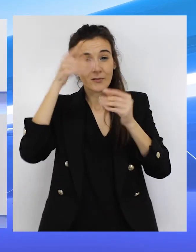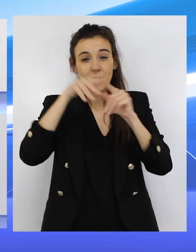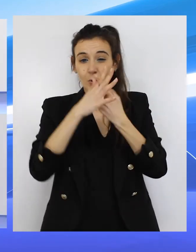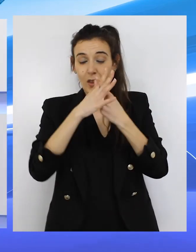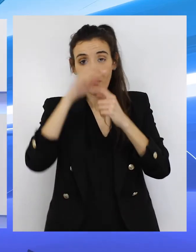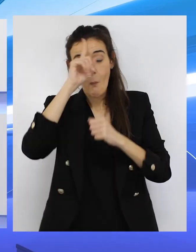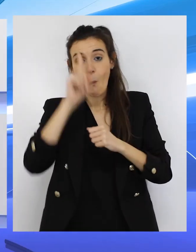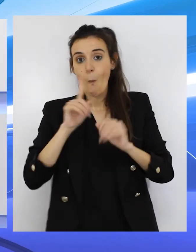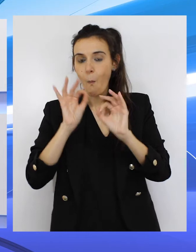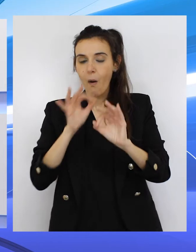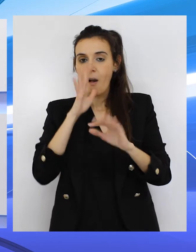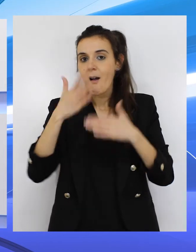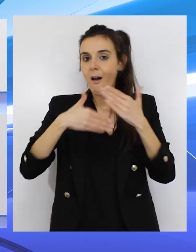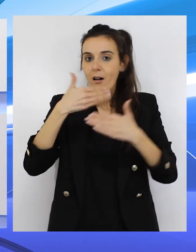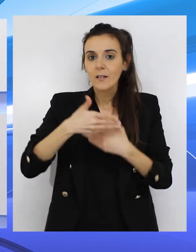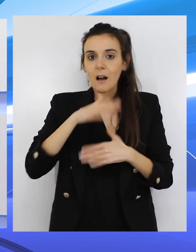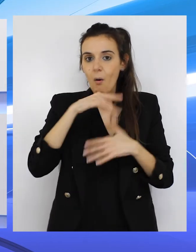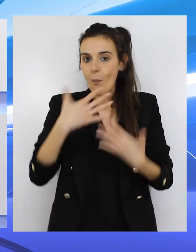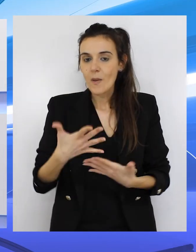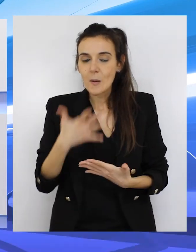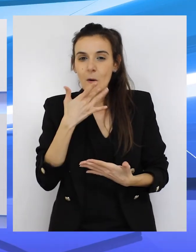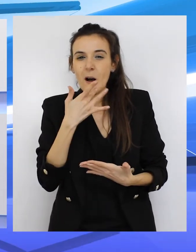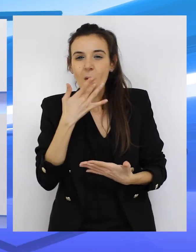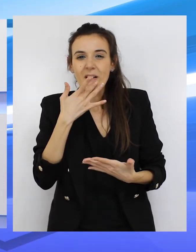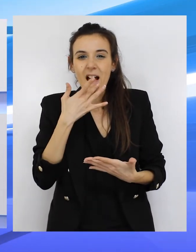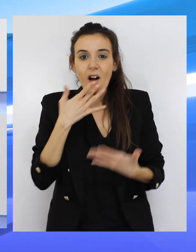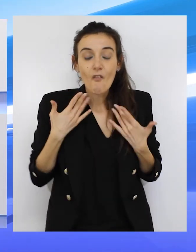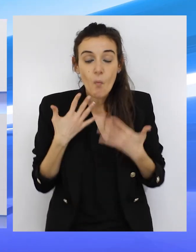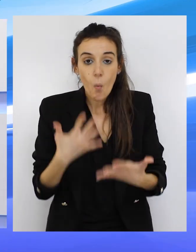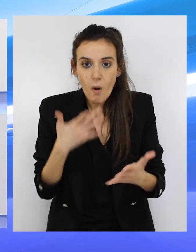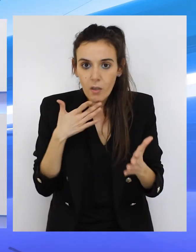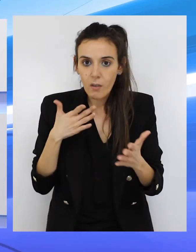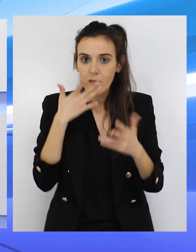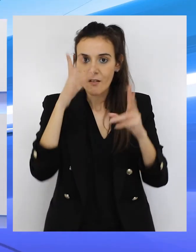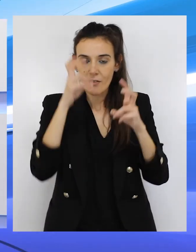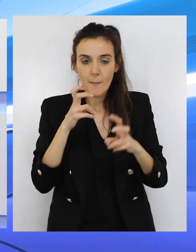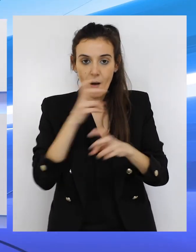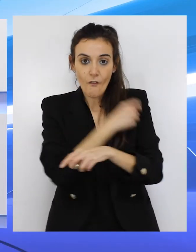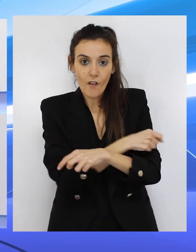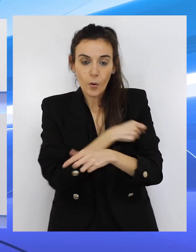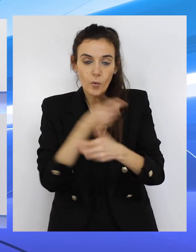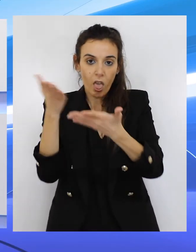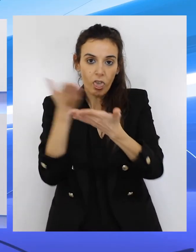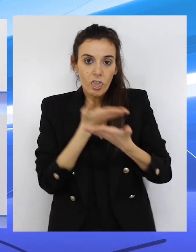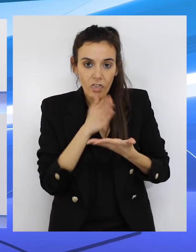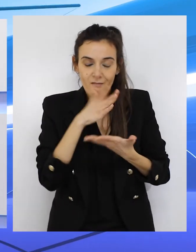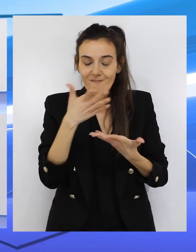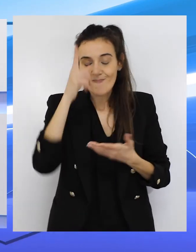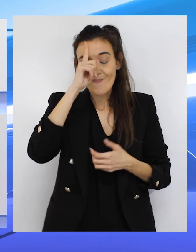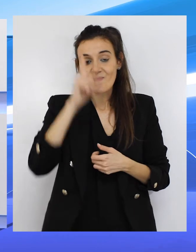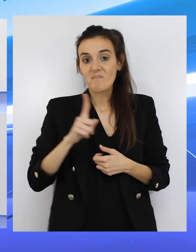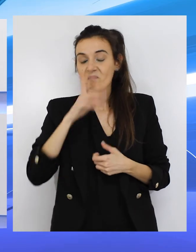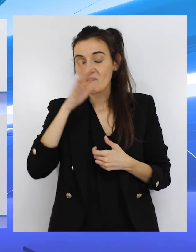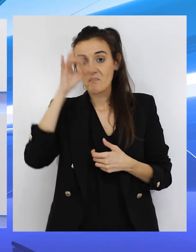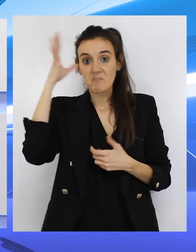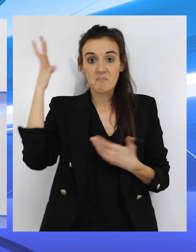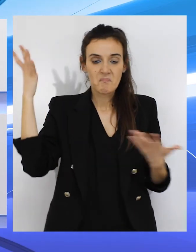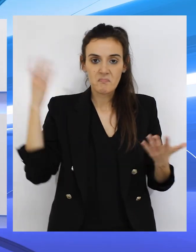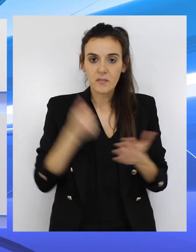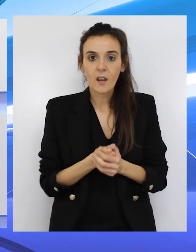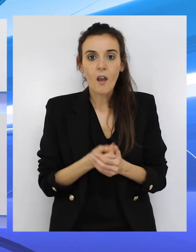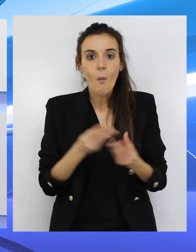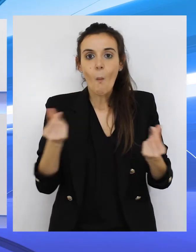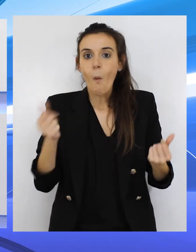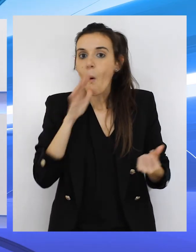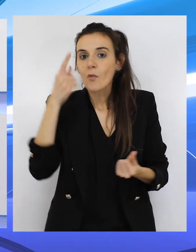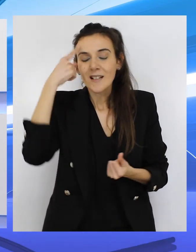Hasta que no sepamos que haya una fluidez a la hora de llegada de vacunas, va a ser un poco imprevisible. Porque si